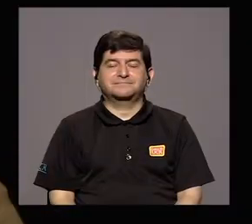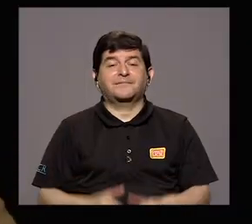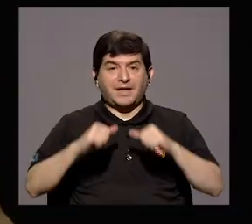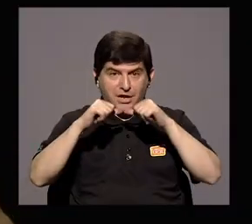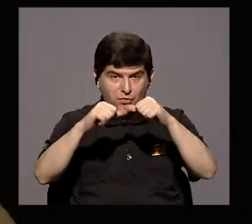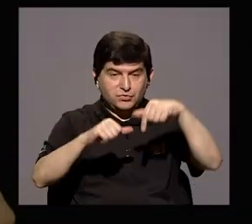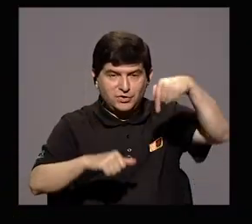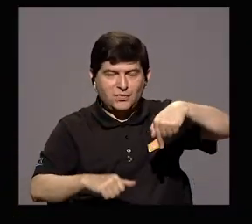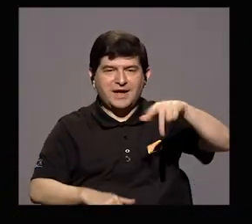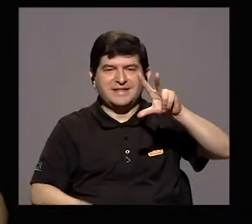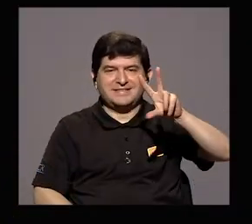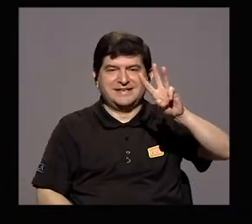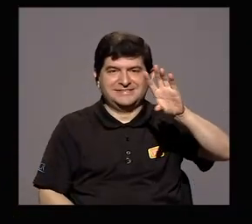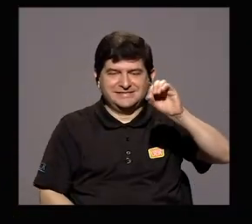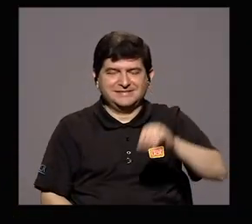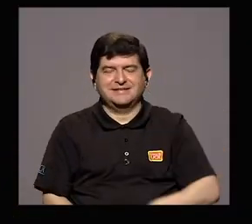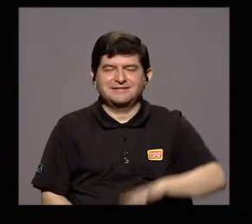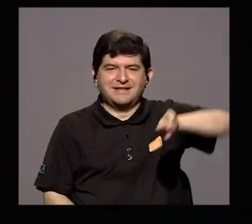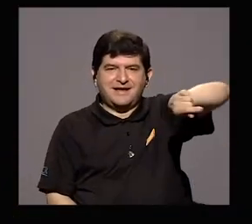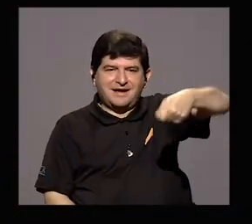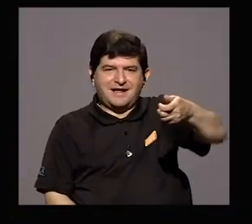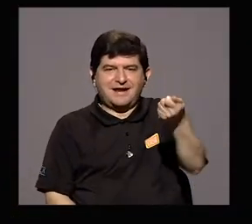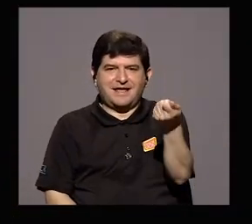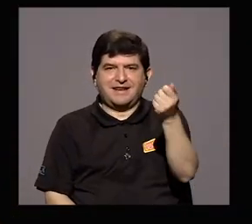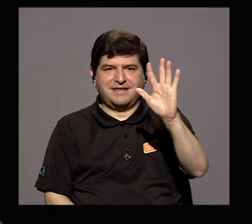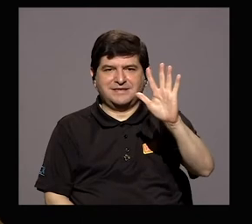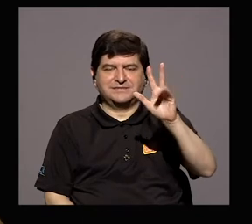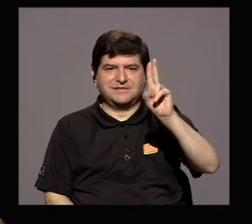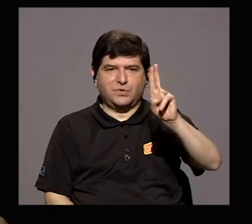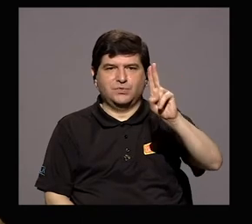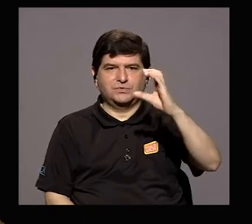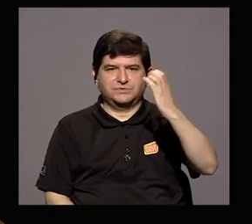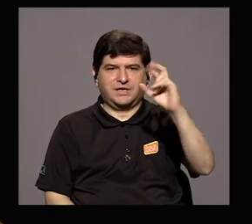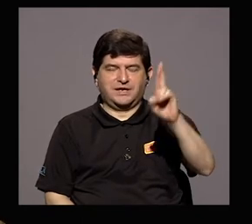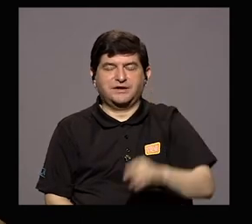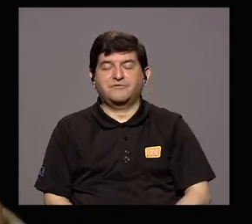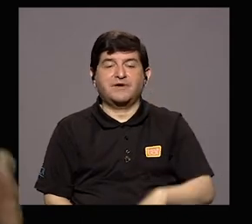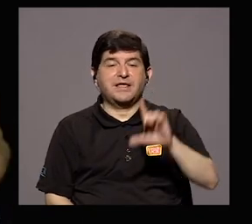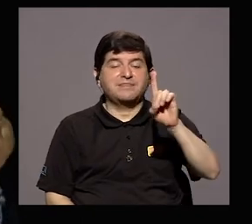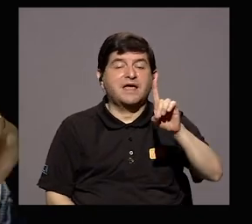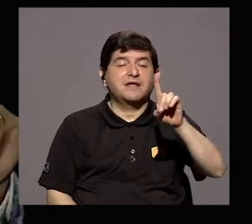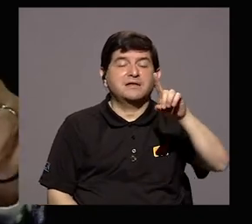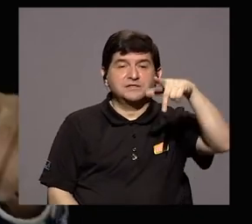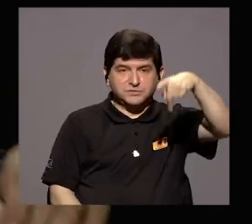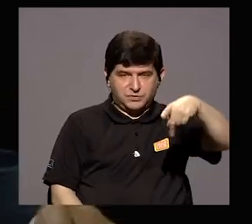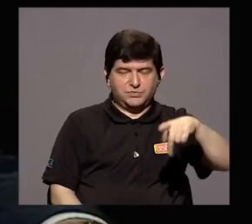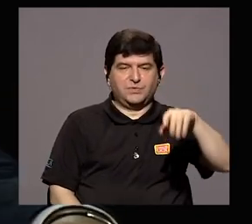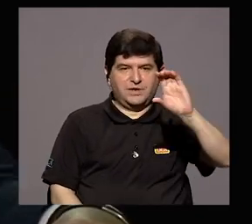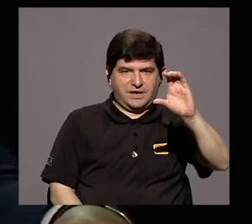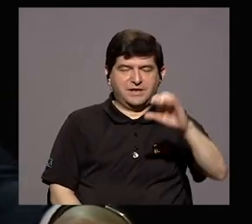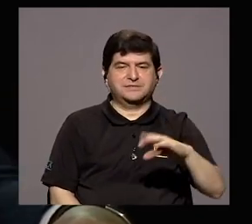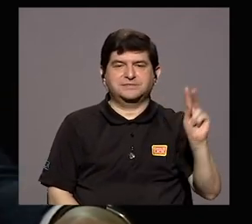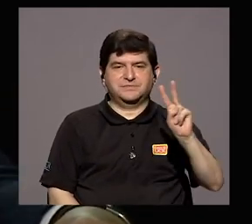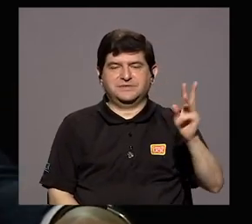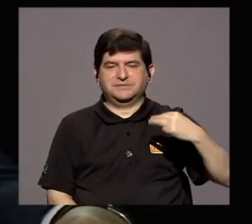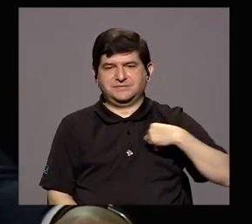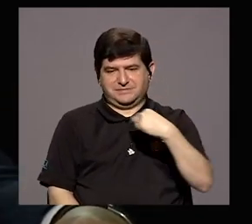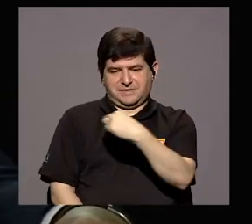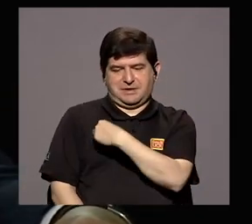Regresamos, estamos en 360 acá en el Canal 15 de la Universidad de Costa Rica con Don Denis Portugués, viceministro de Administración del